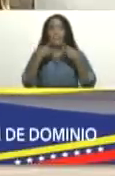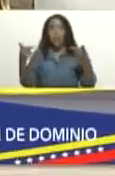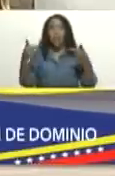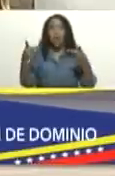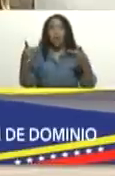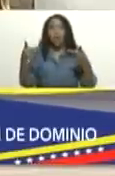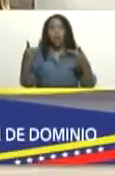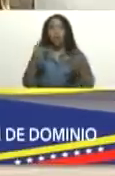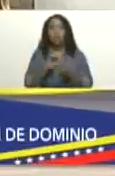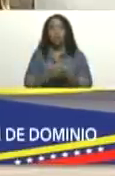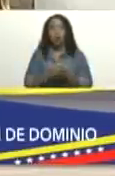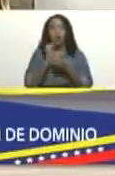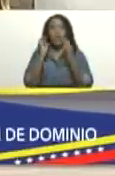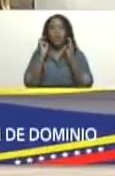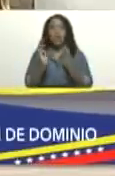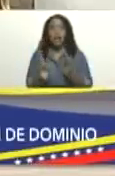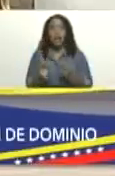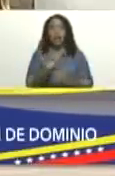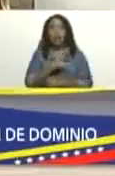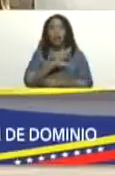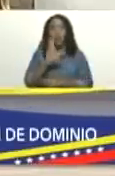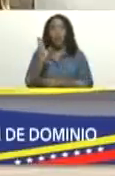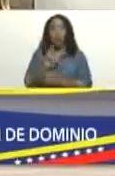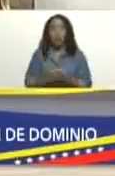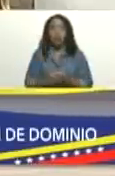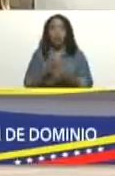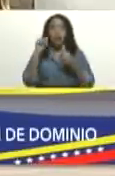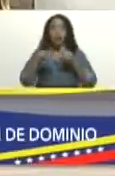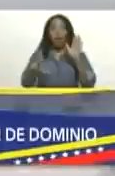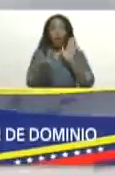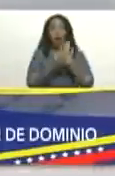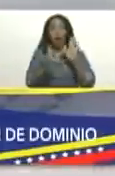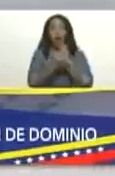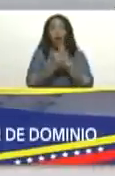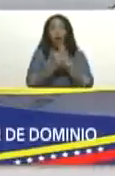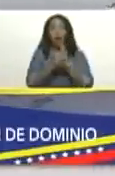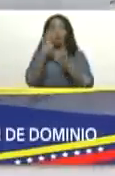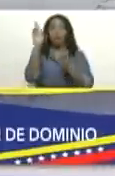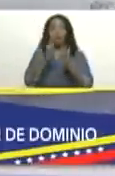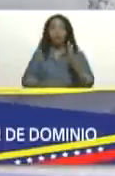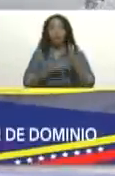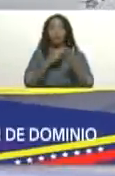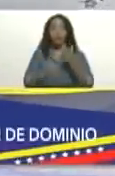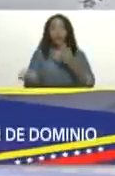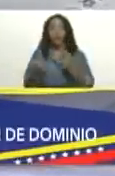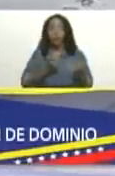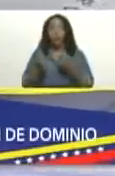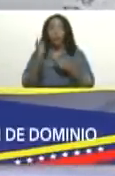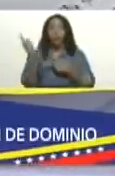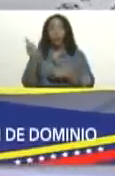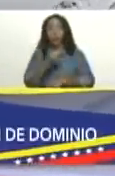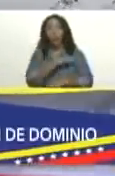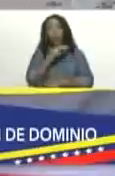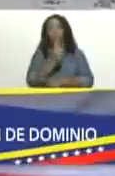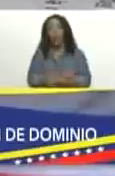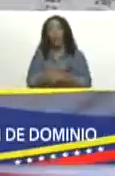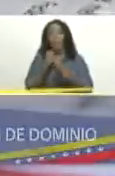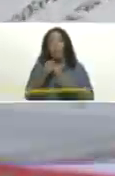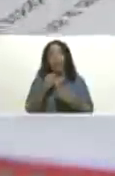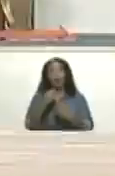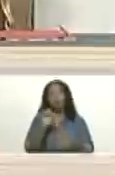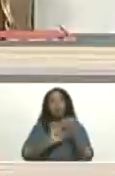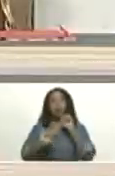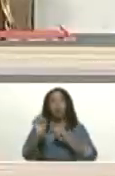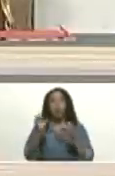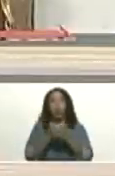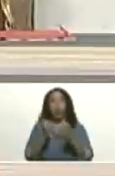gaceta oficial de la república esta ley de extinción de dominio que es un arma poderosa para combatir a las